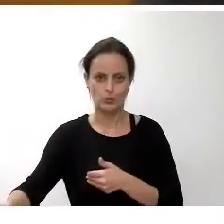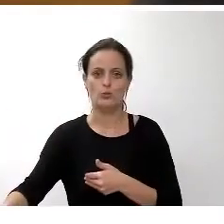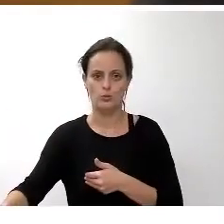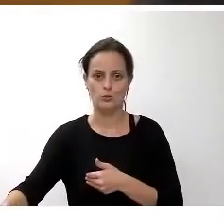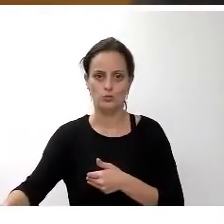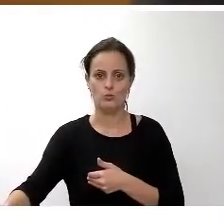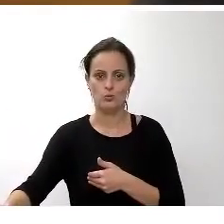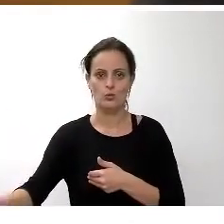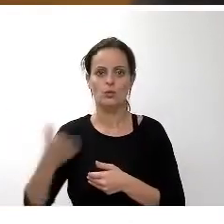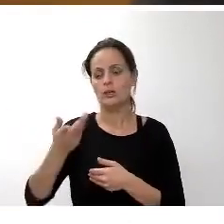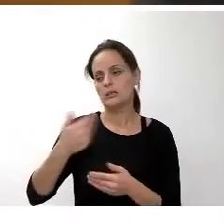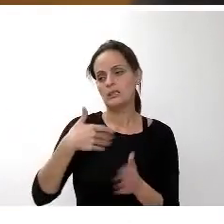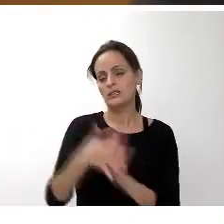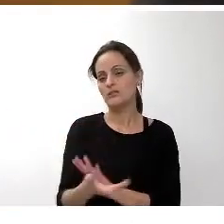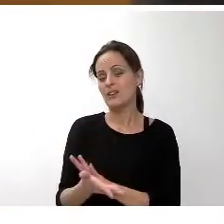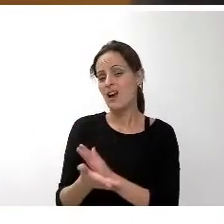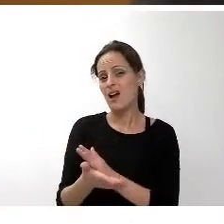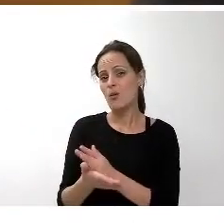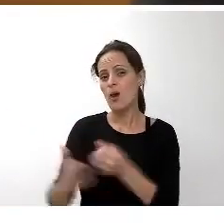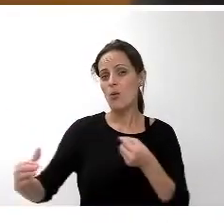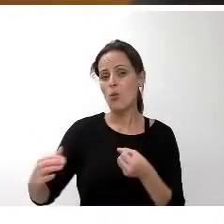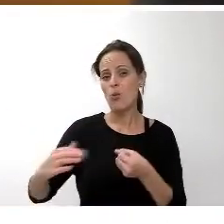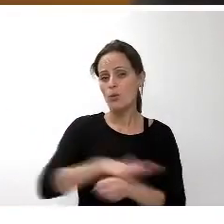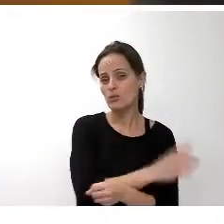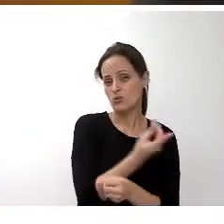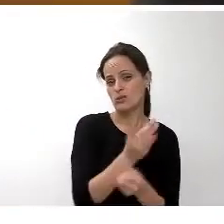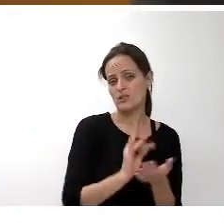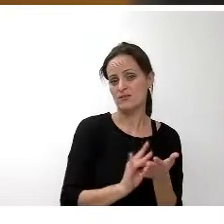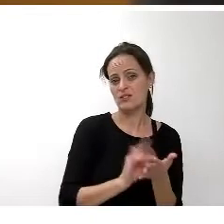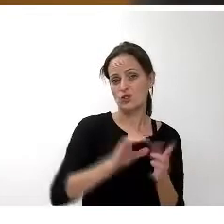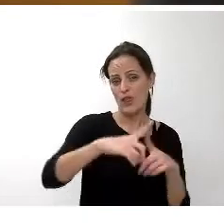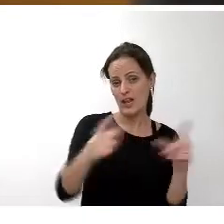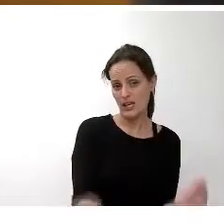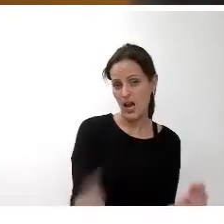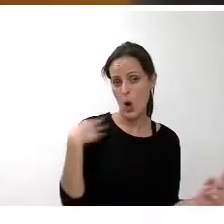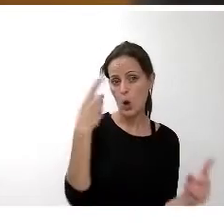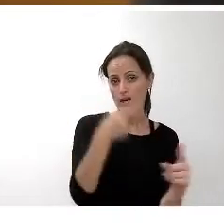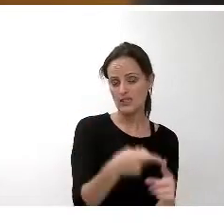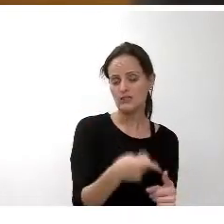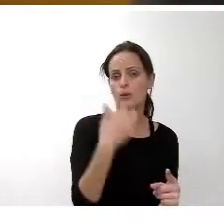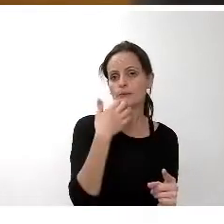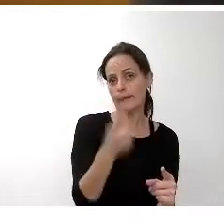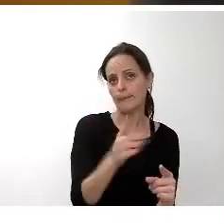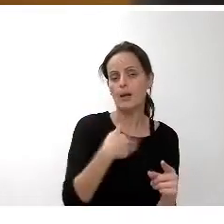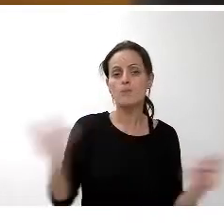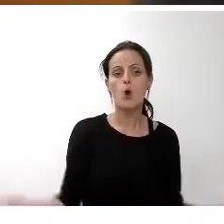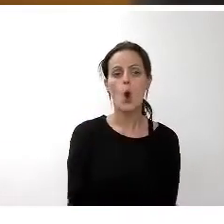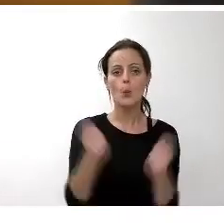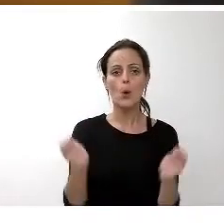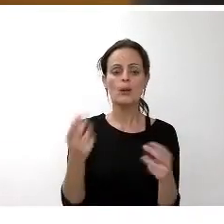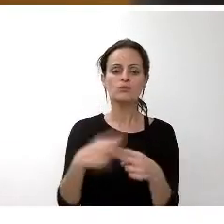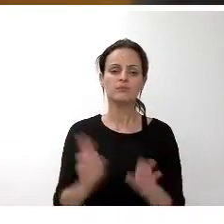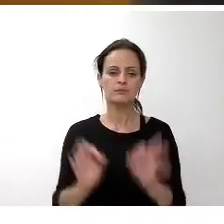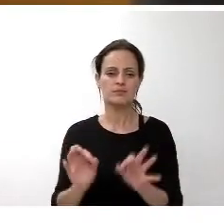y se incrementan sustancialmente los recursos de Lías y del área para promover políticas específicas para la mujer el pacto por ellas